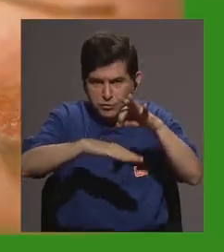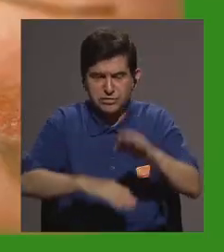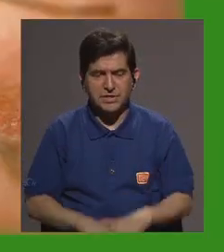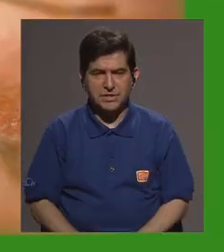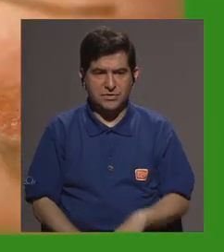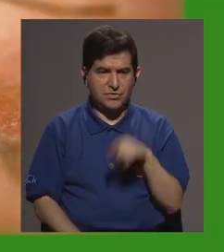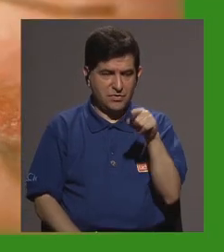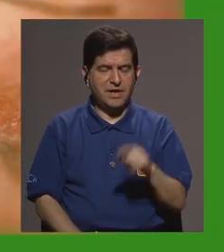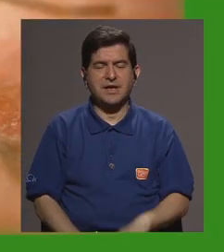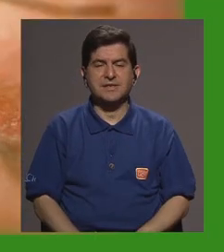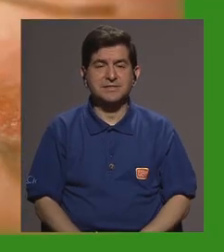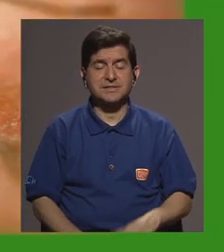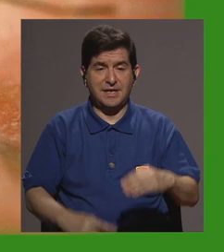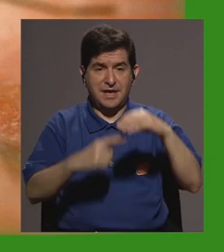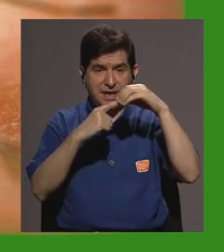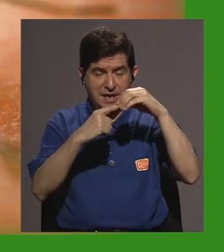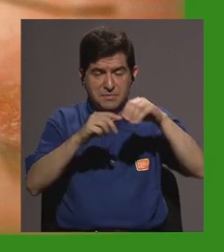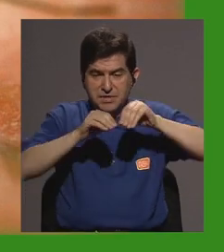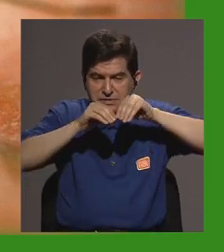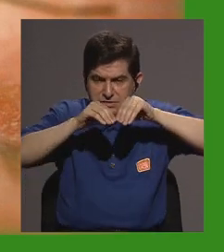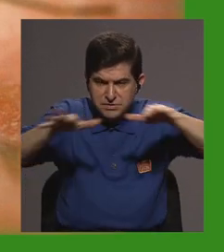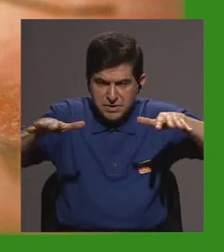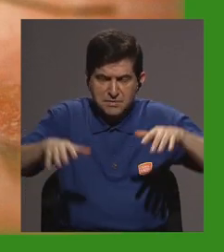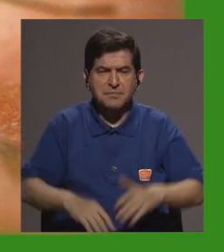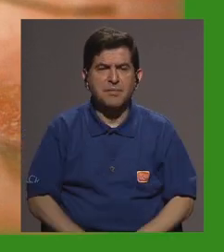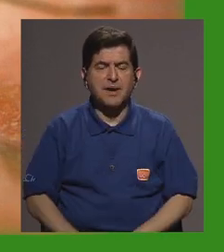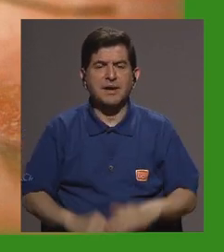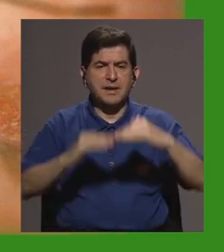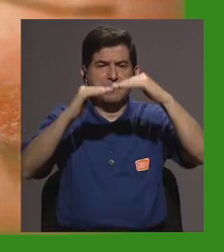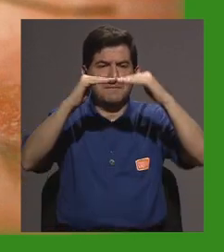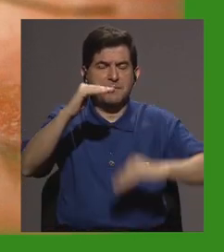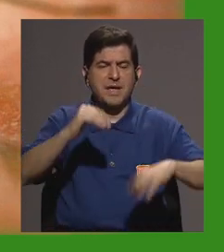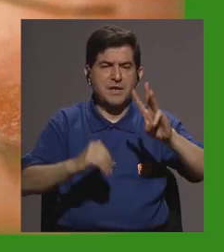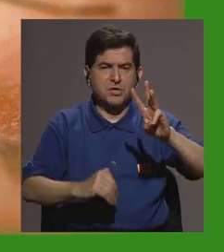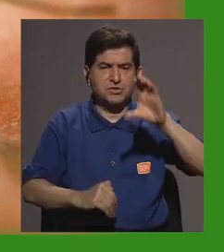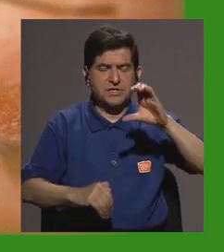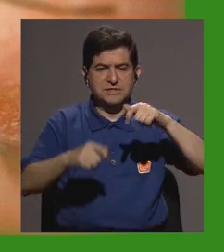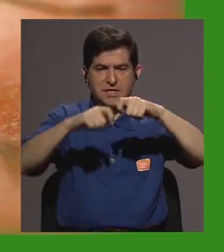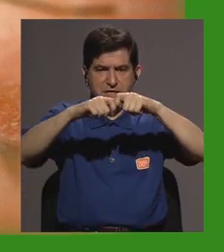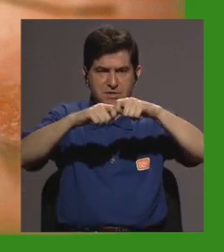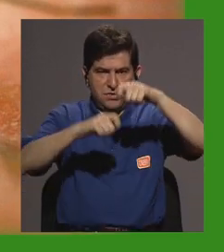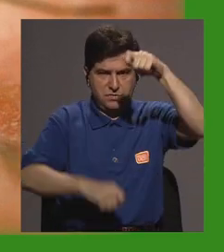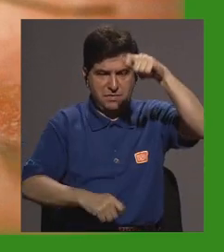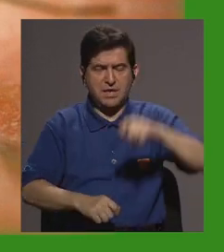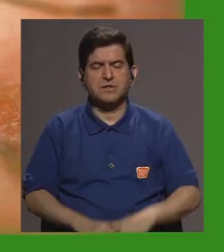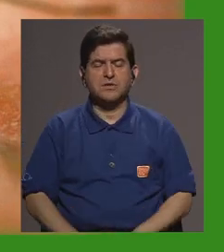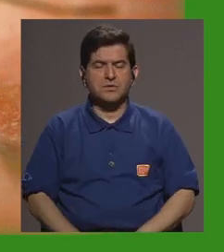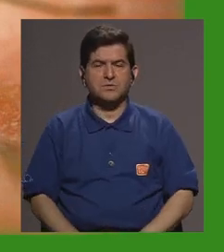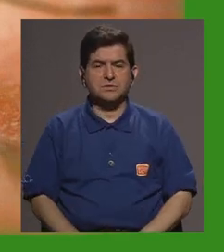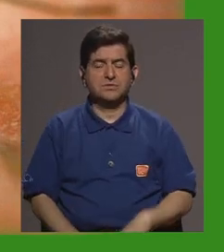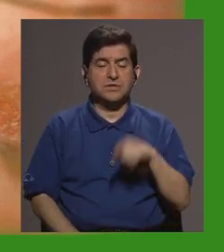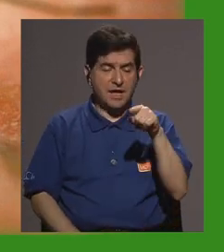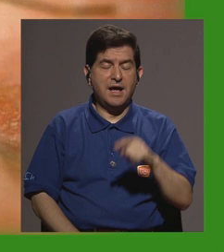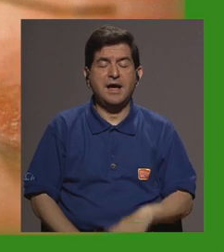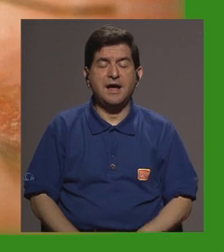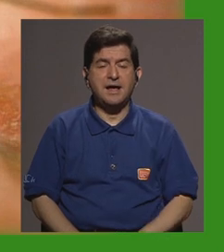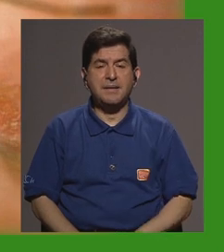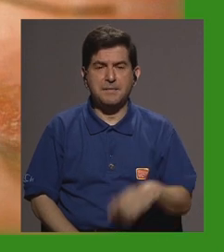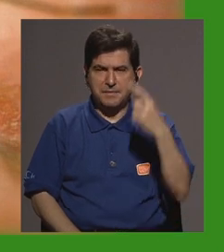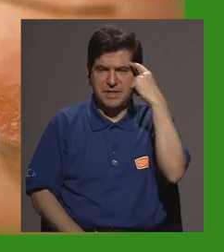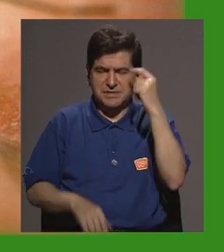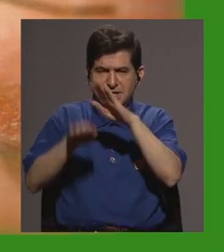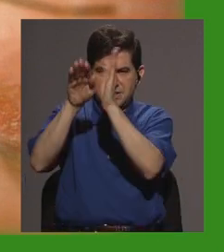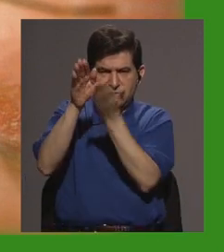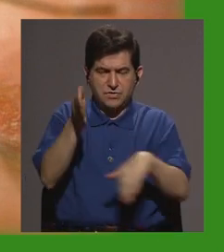el mosquito Anopheles albimanus que es el principal transmisor en Costa Rica vive por debajo de los 600 metros sobre el nivel del mar y entonces bueno saliendo del valle